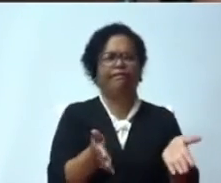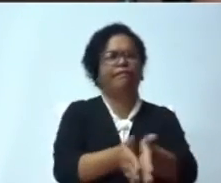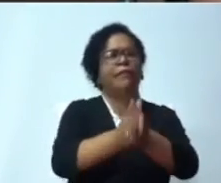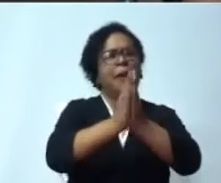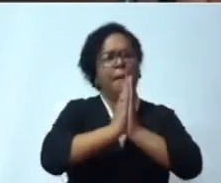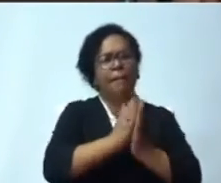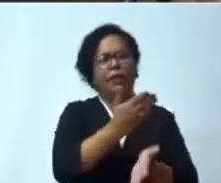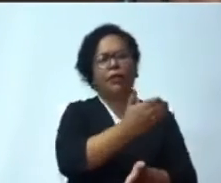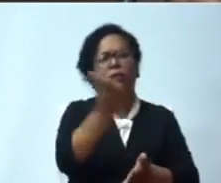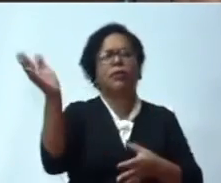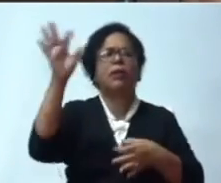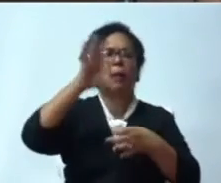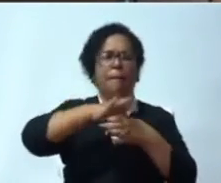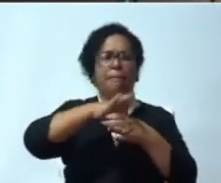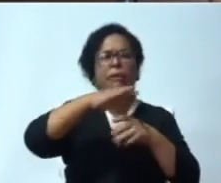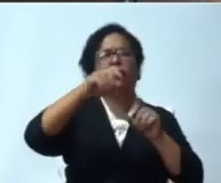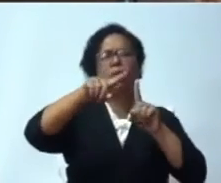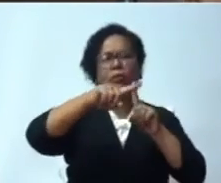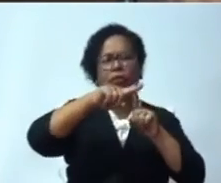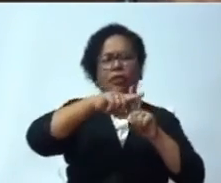estamos motivando. Muchas gracias, presidente.